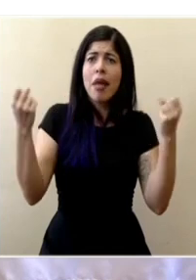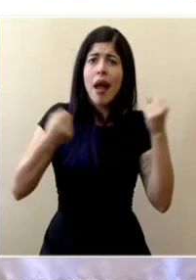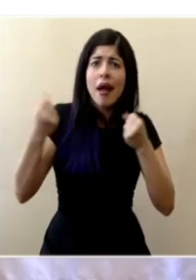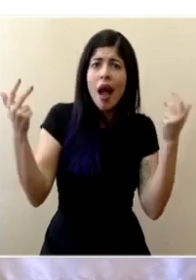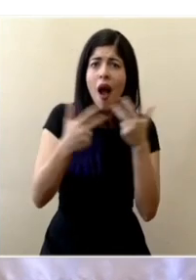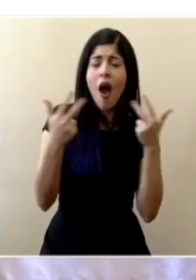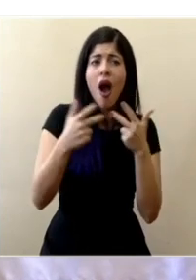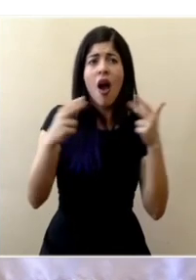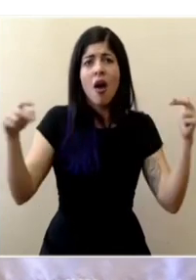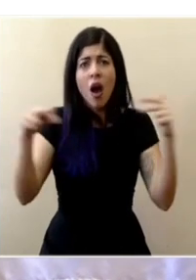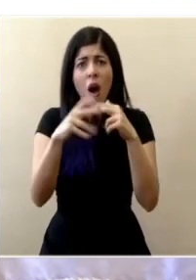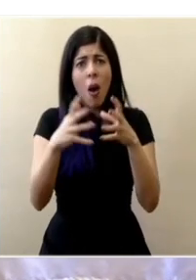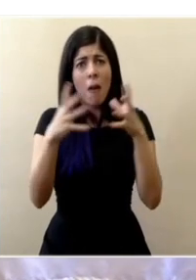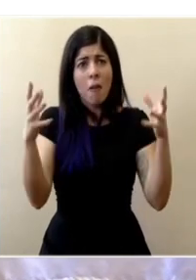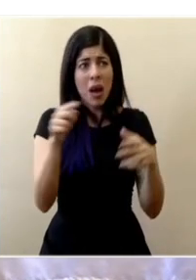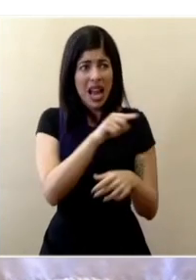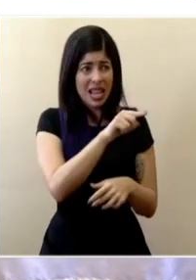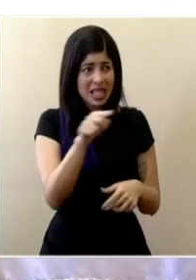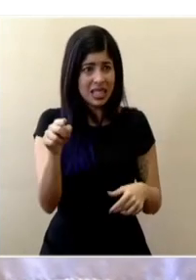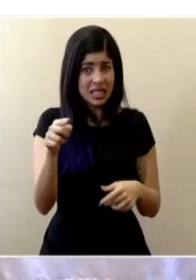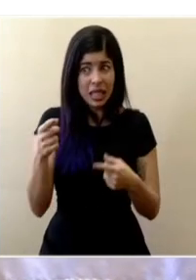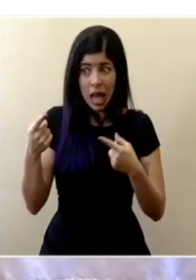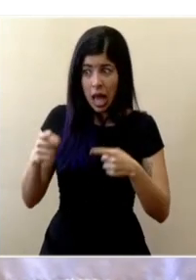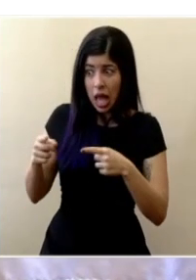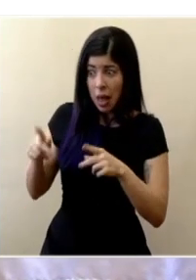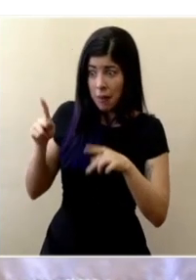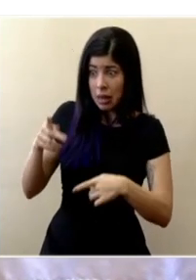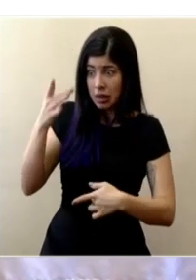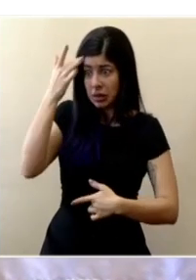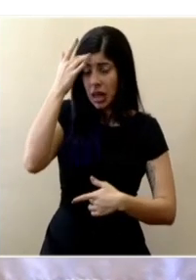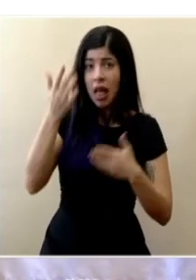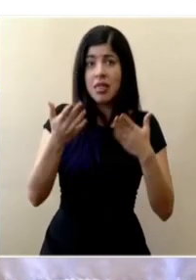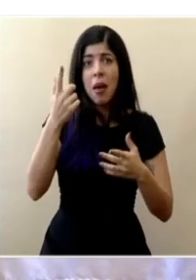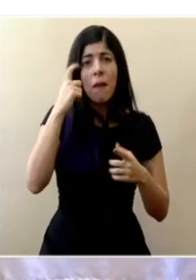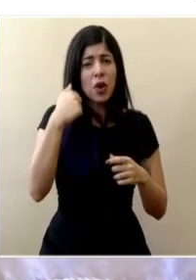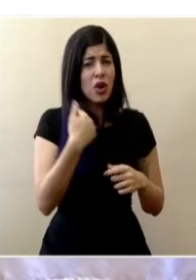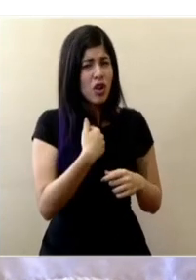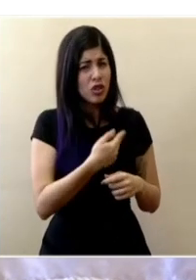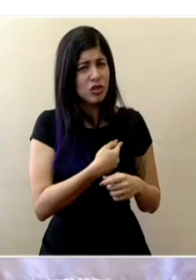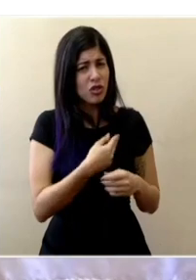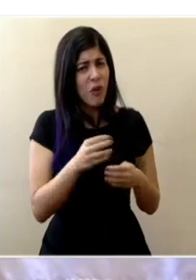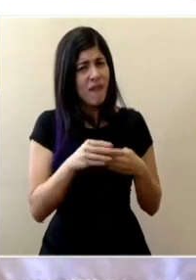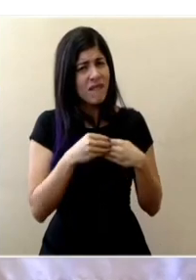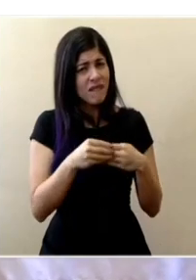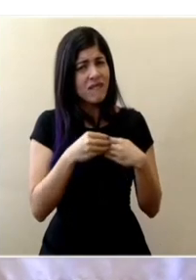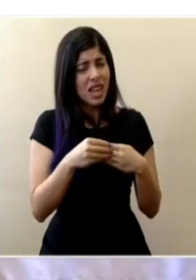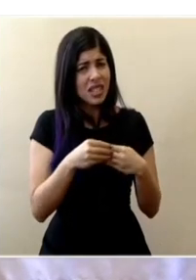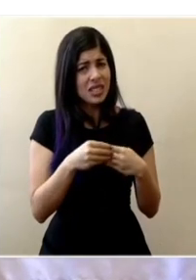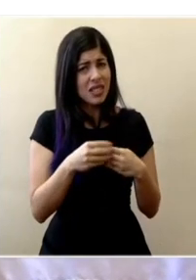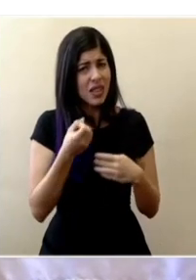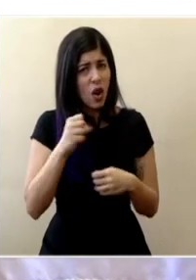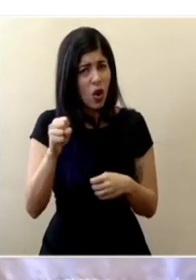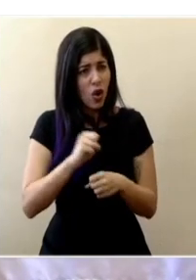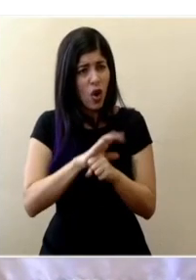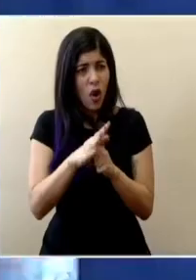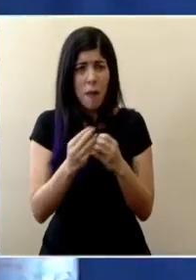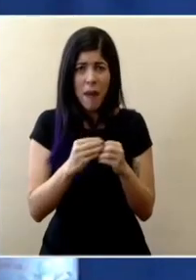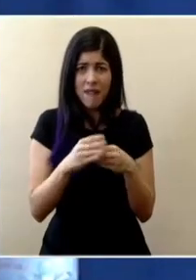si este aumento en el número de casos se debe a que tal vez hemos flexibilizado un poco nuestra conciencia contra el COVID